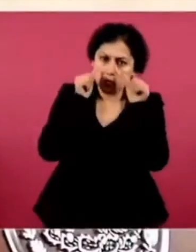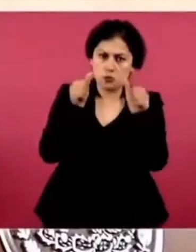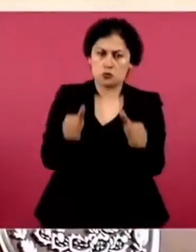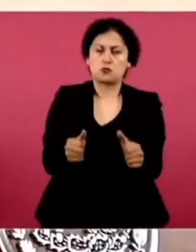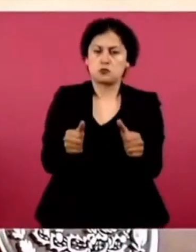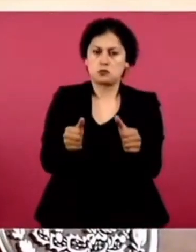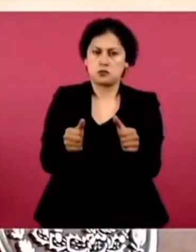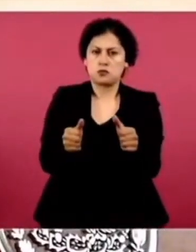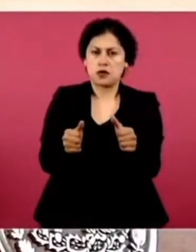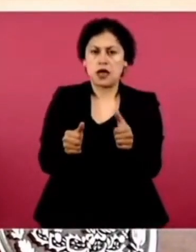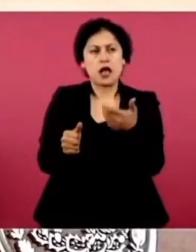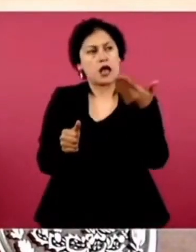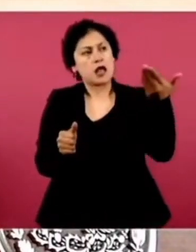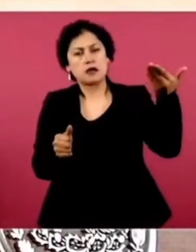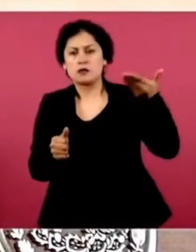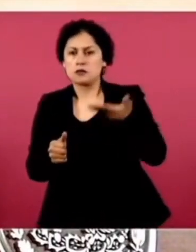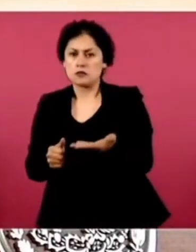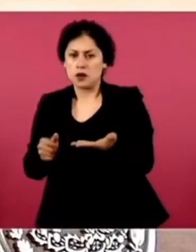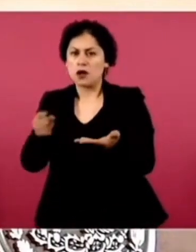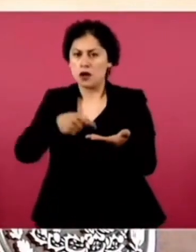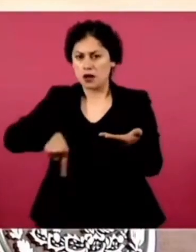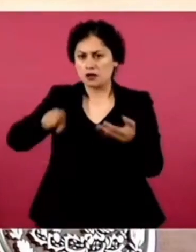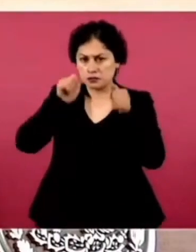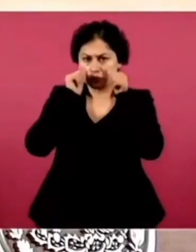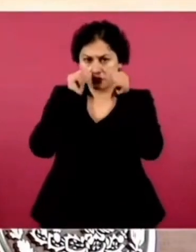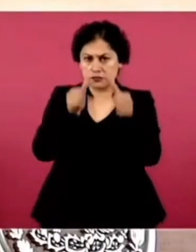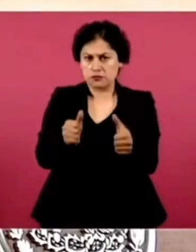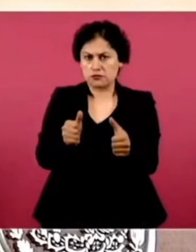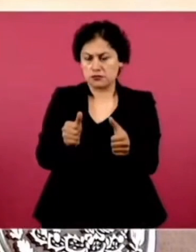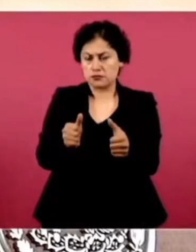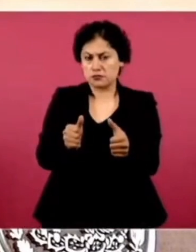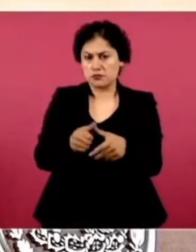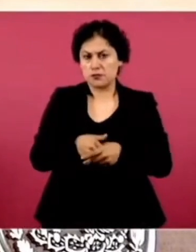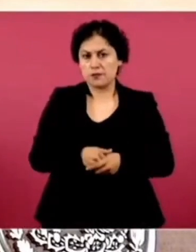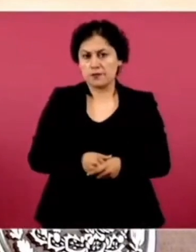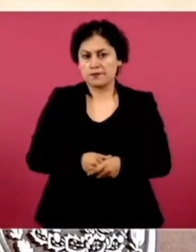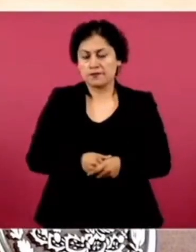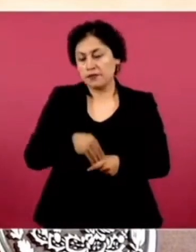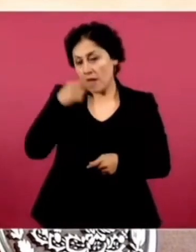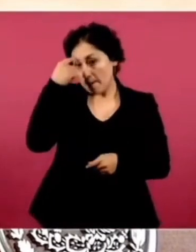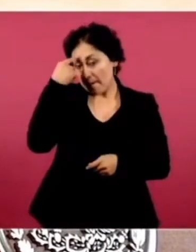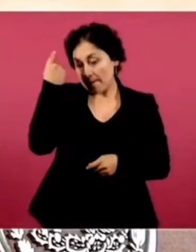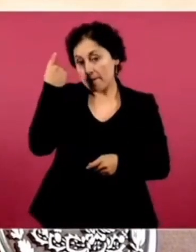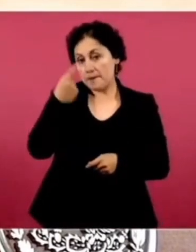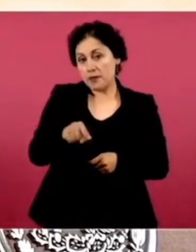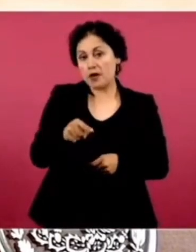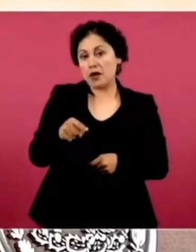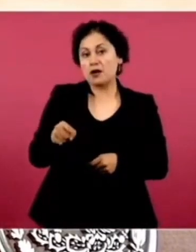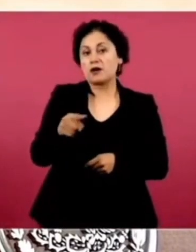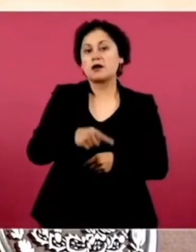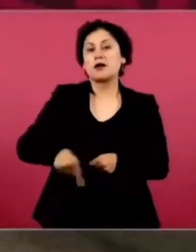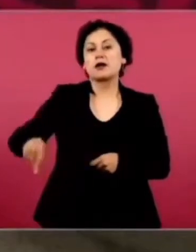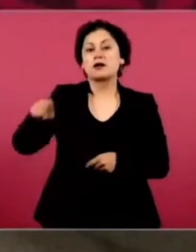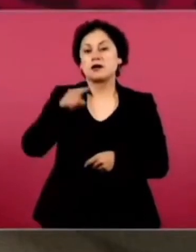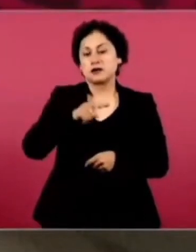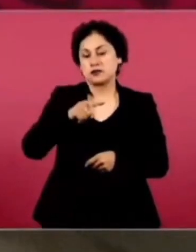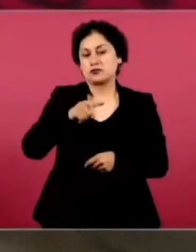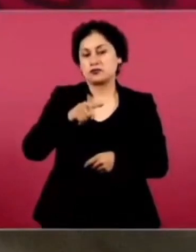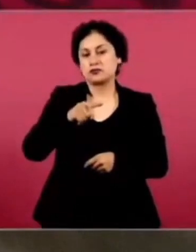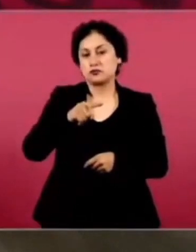solicitud que se les hizo para que no se cometan